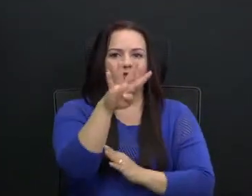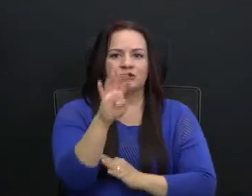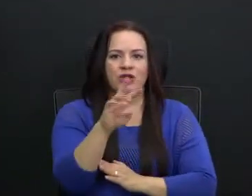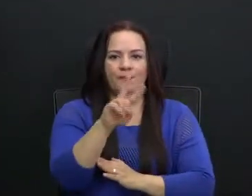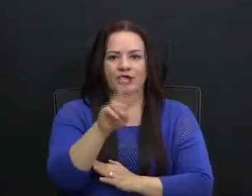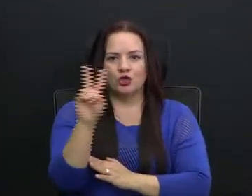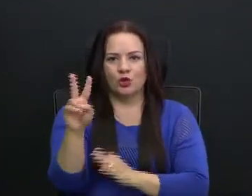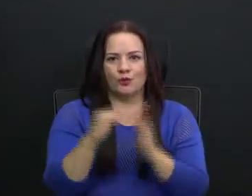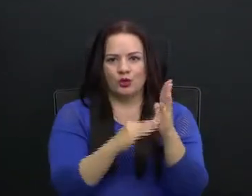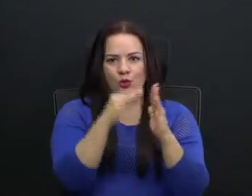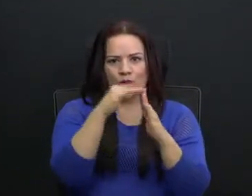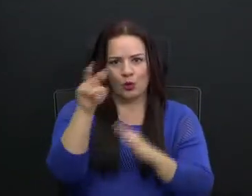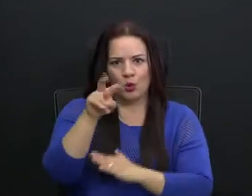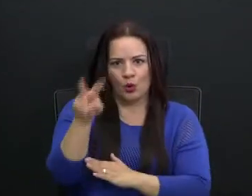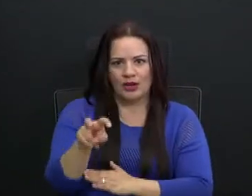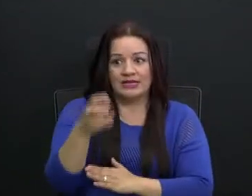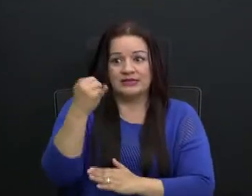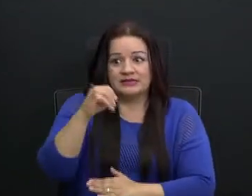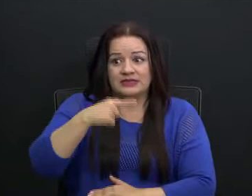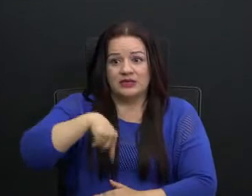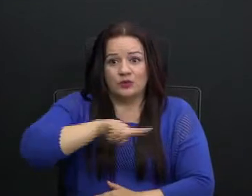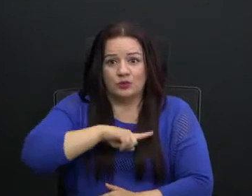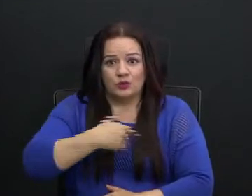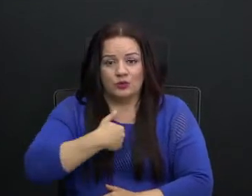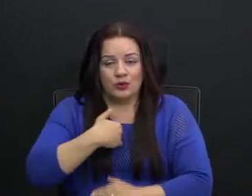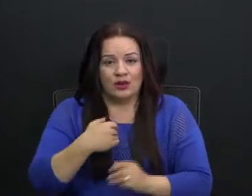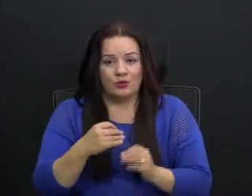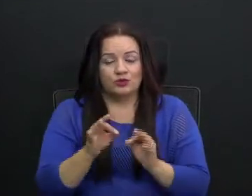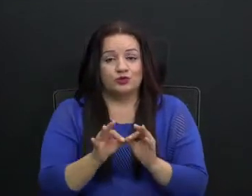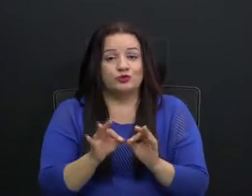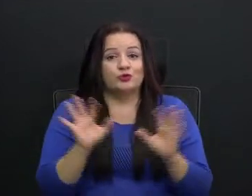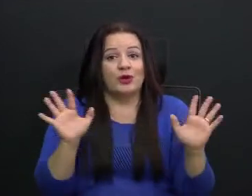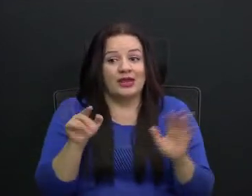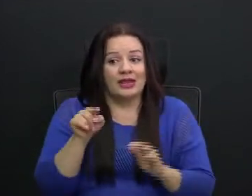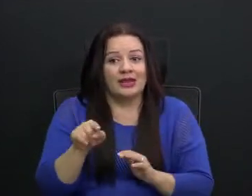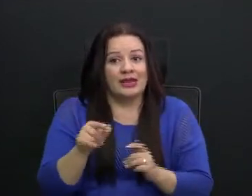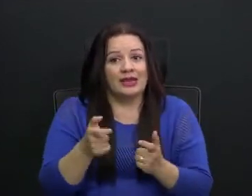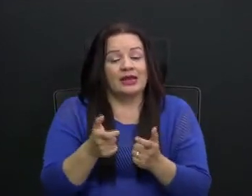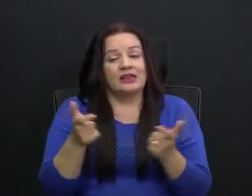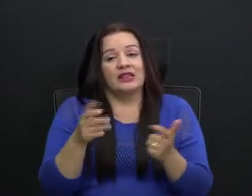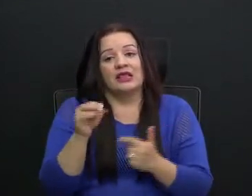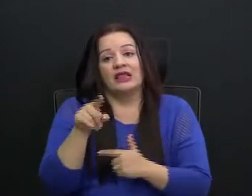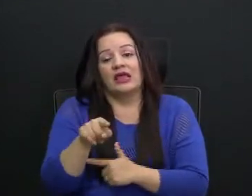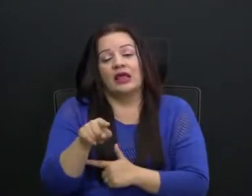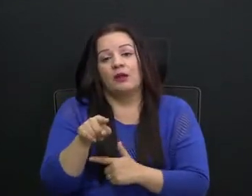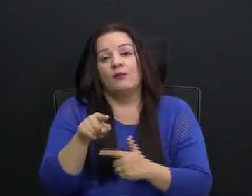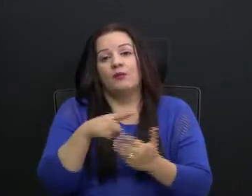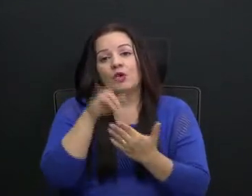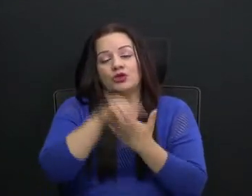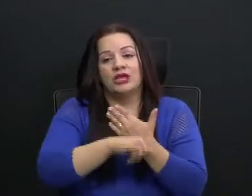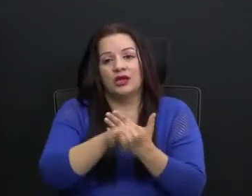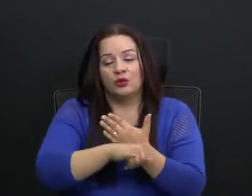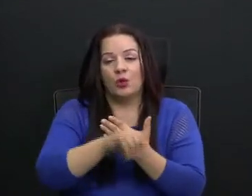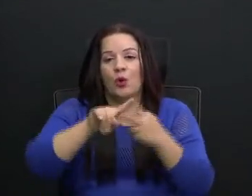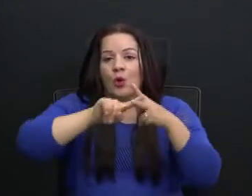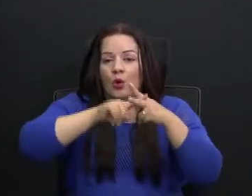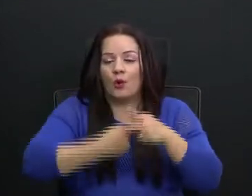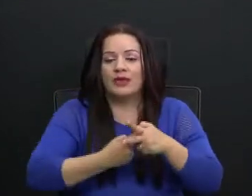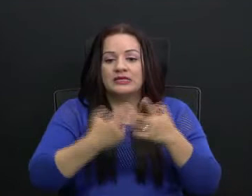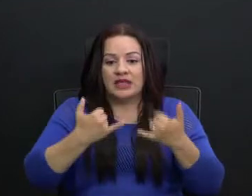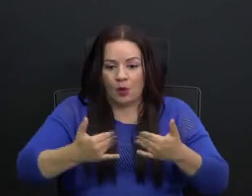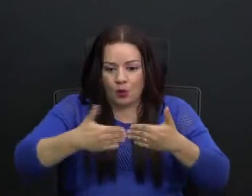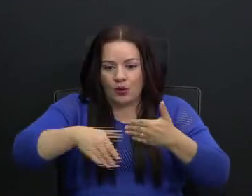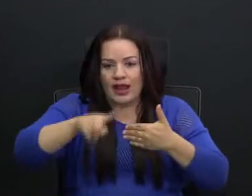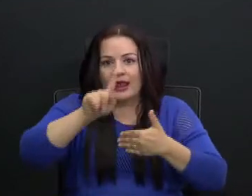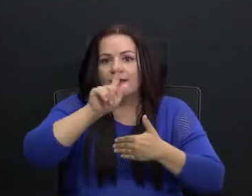o más bien la ley que entra a regir ahora en este mes de junio, generara los 12 mil millones de colones, lo que haría es cerrar la brecha